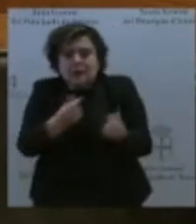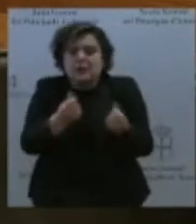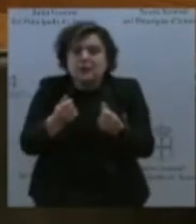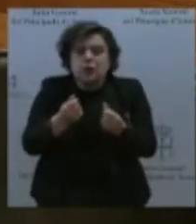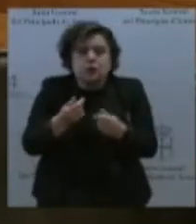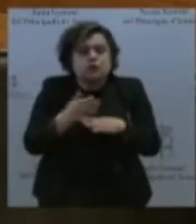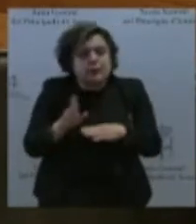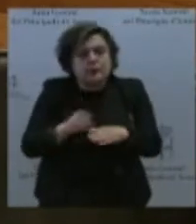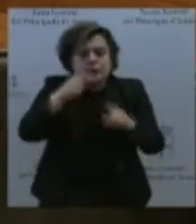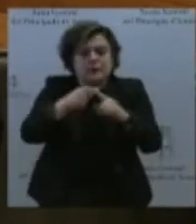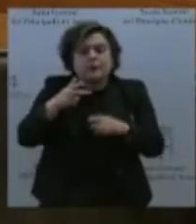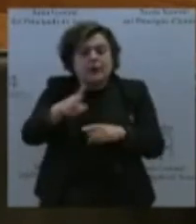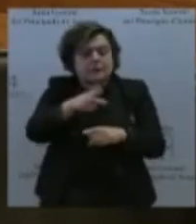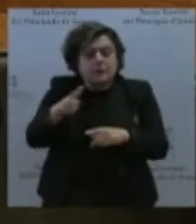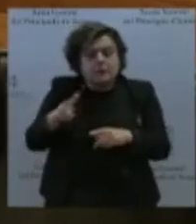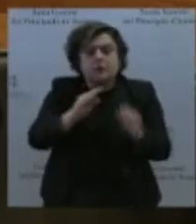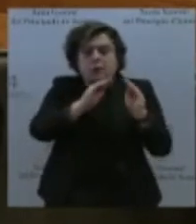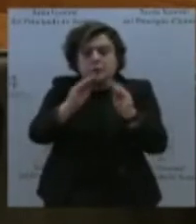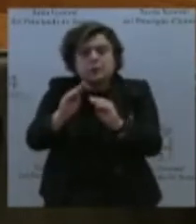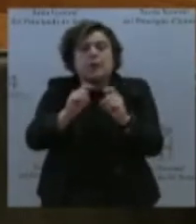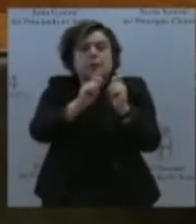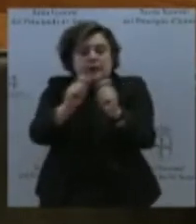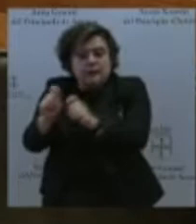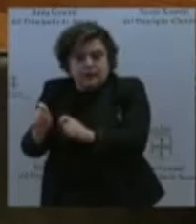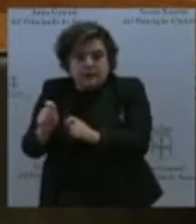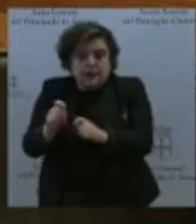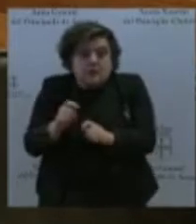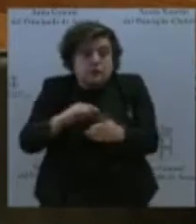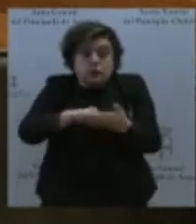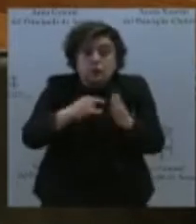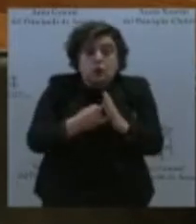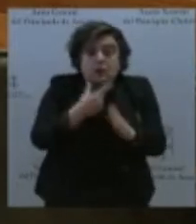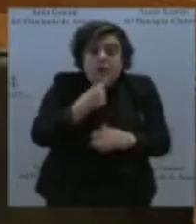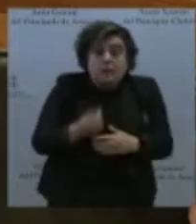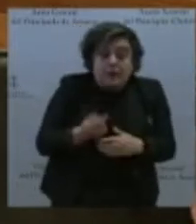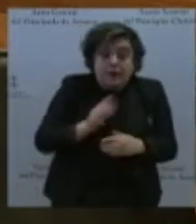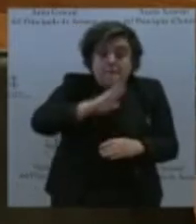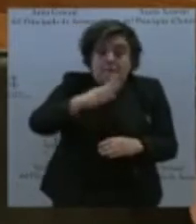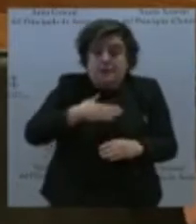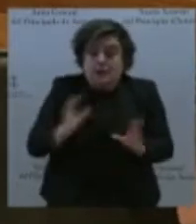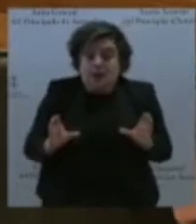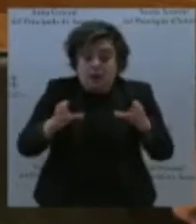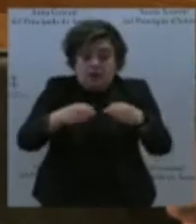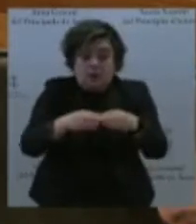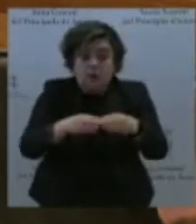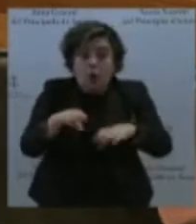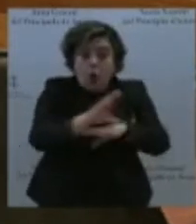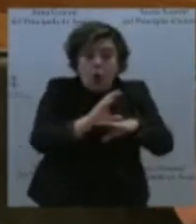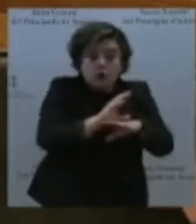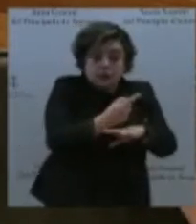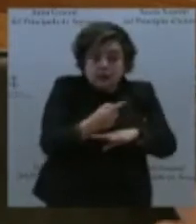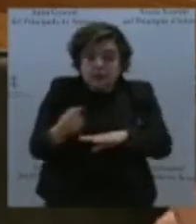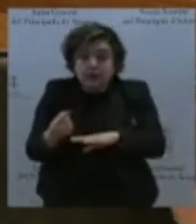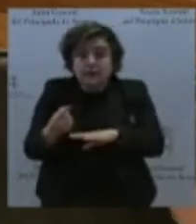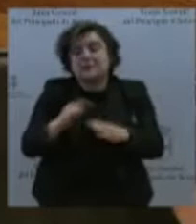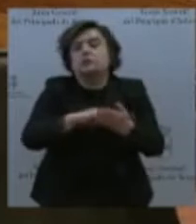como que ustedes mañana se reúnan entre las consejerías y solucionen esto, porque no es muy complicado, es simplemente una cuestión de